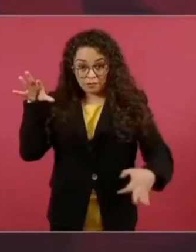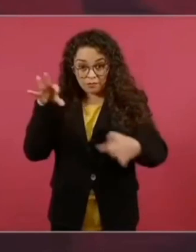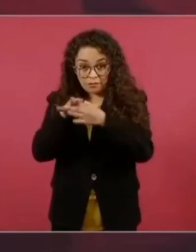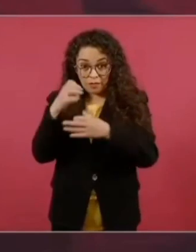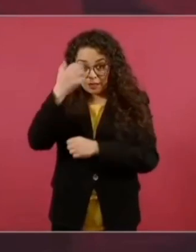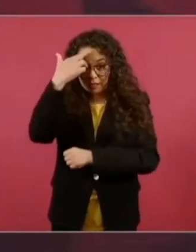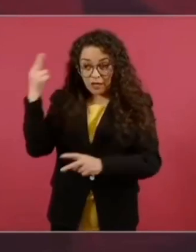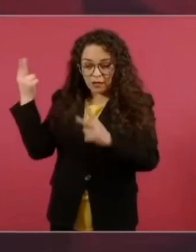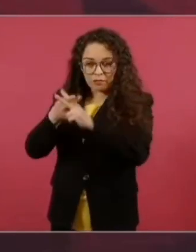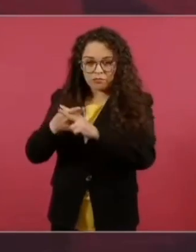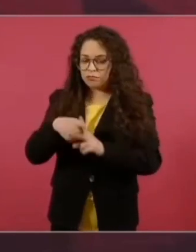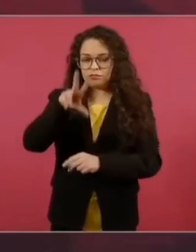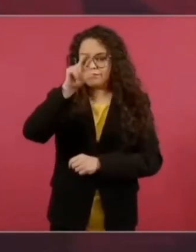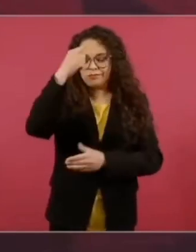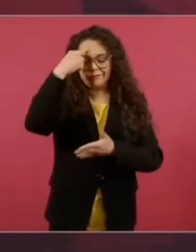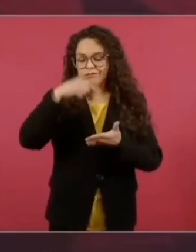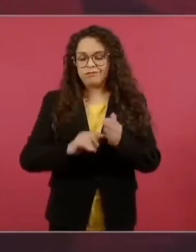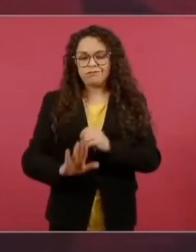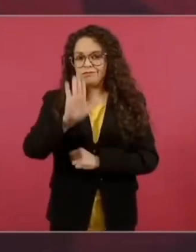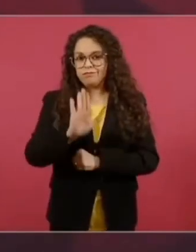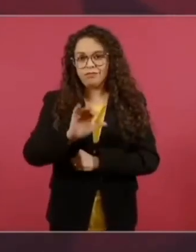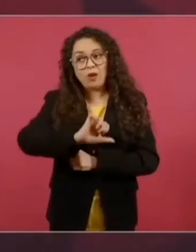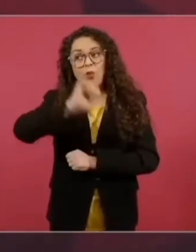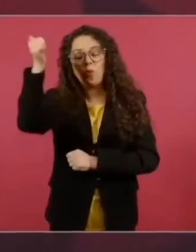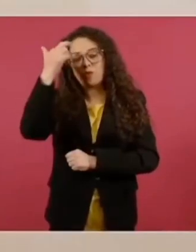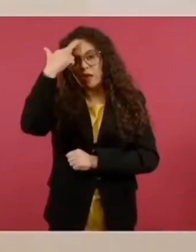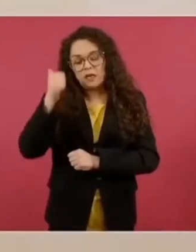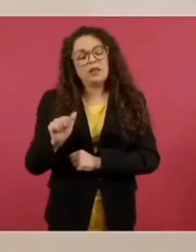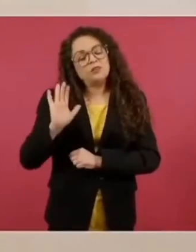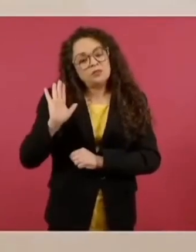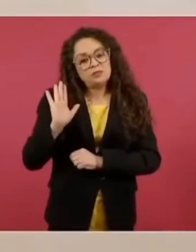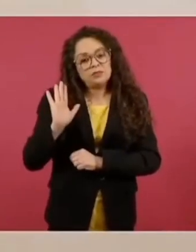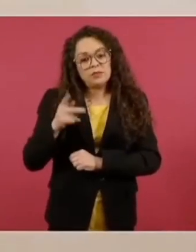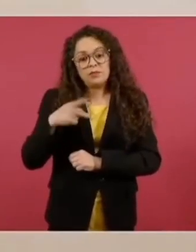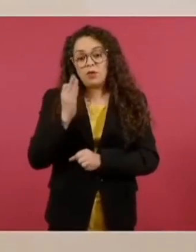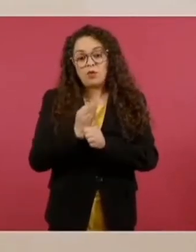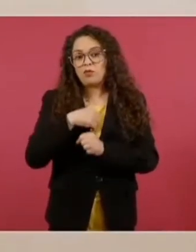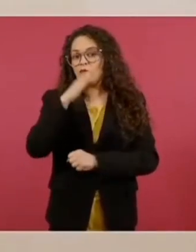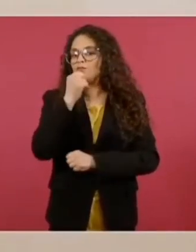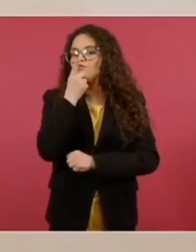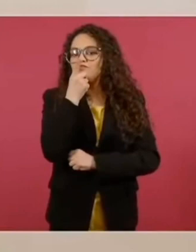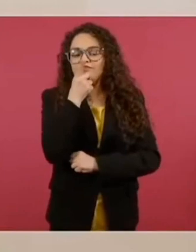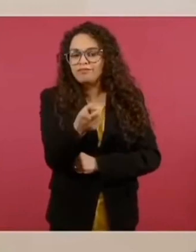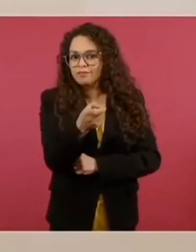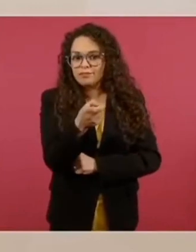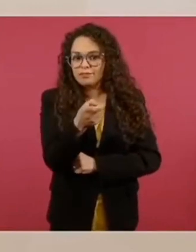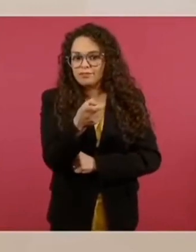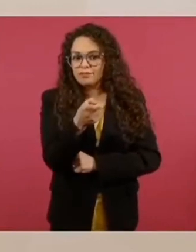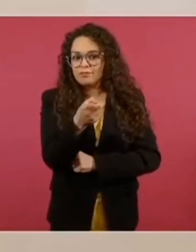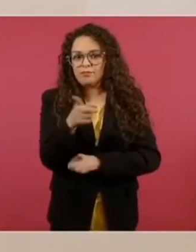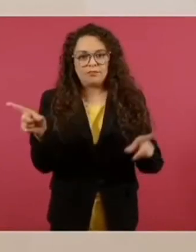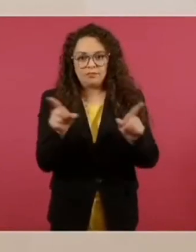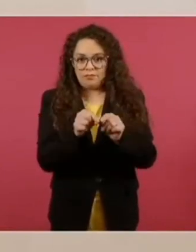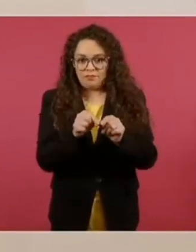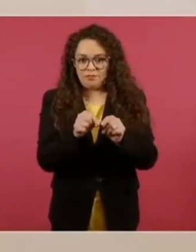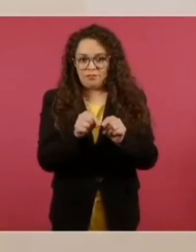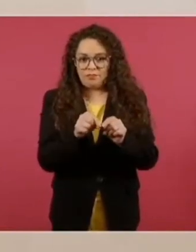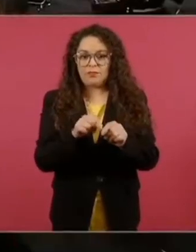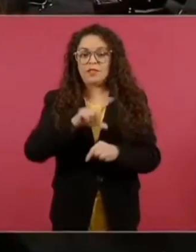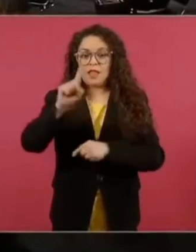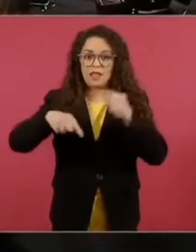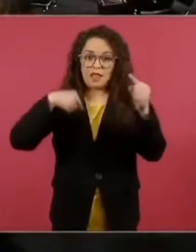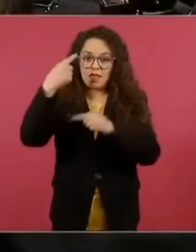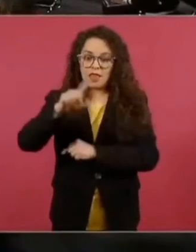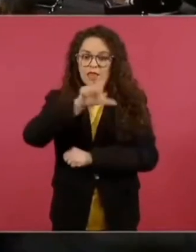posiblemente el motivo, pero no puedo hablar más que eso, ya vamos a tener